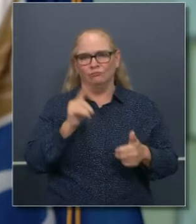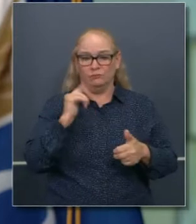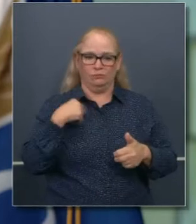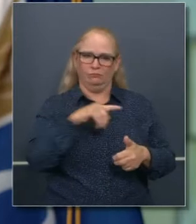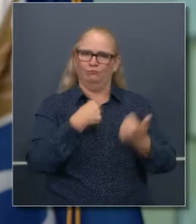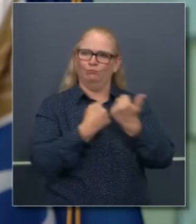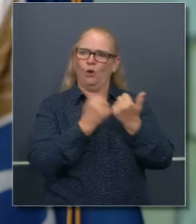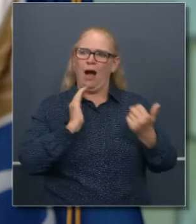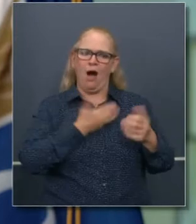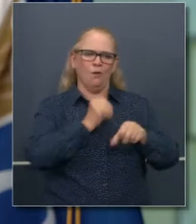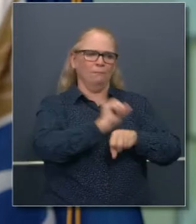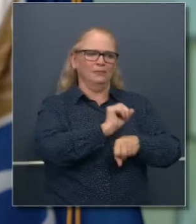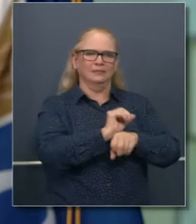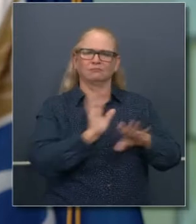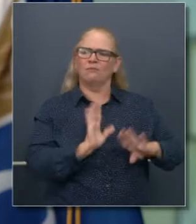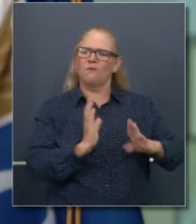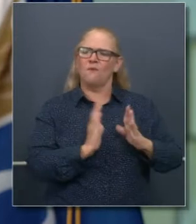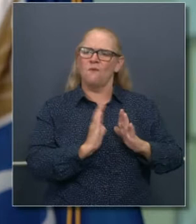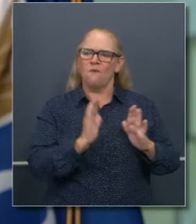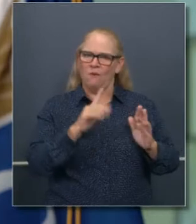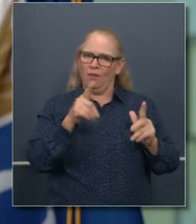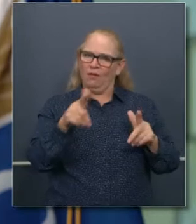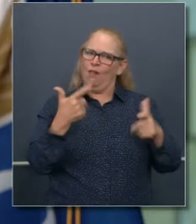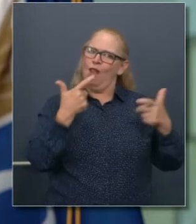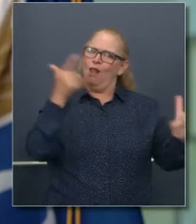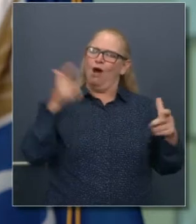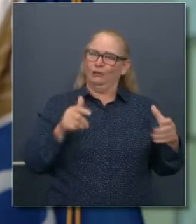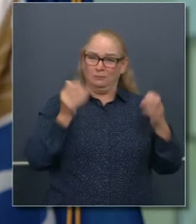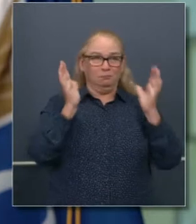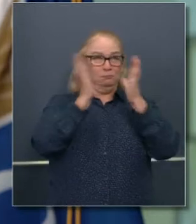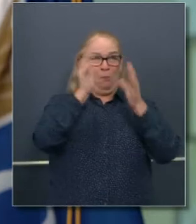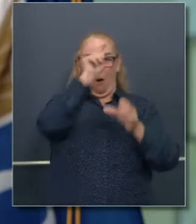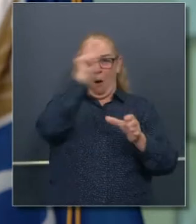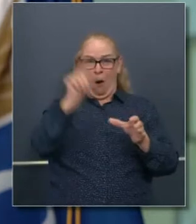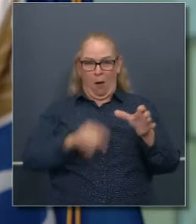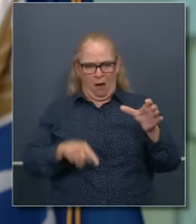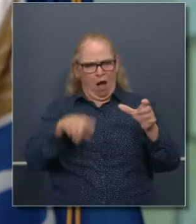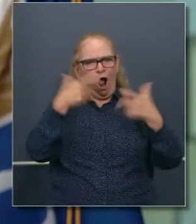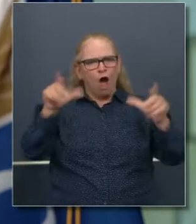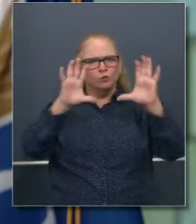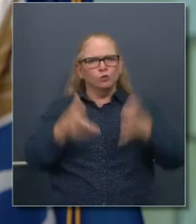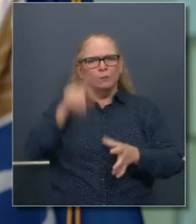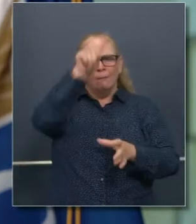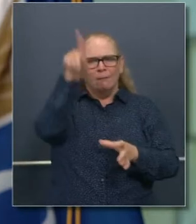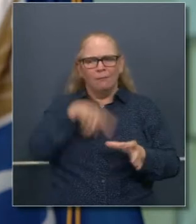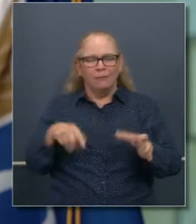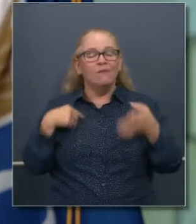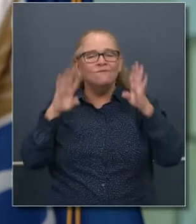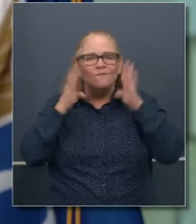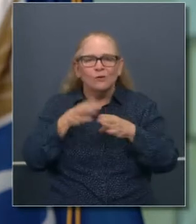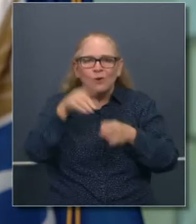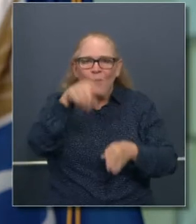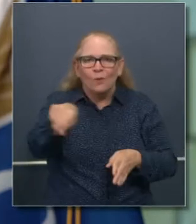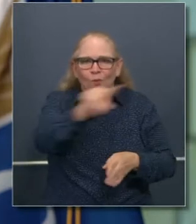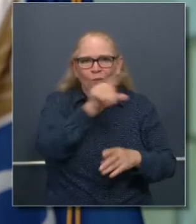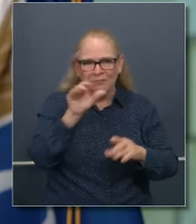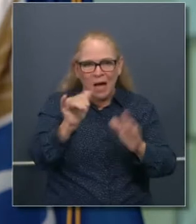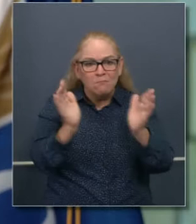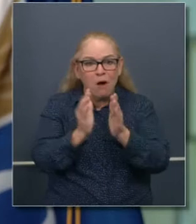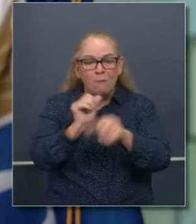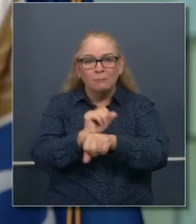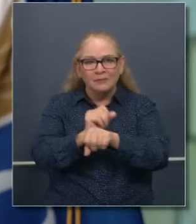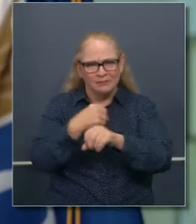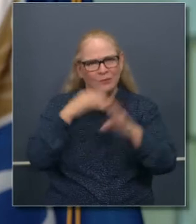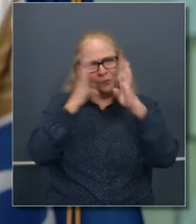la columna vertebral de nuestra economía, de nuestro ecosistema, que son los pequeños empresarios. Quiero hablarles a ustedes y un poco más ampliamente